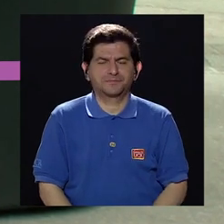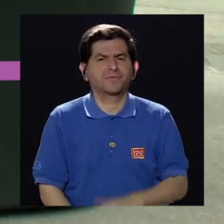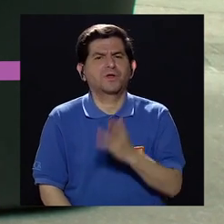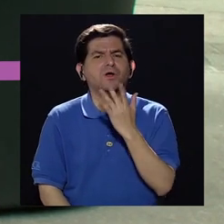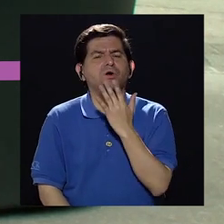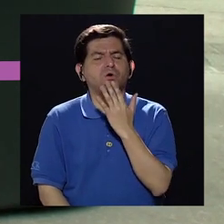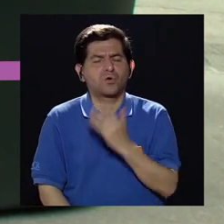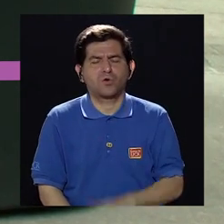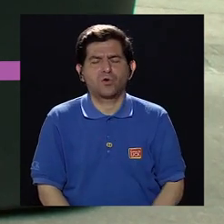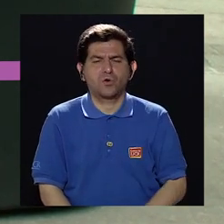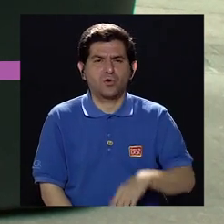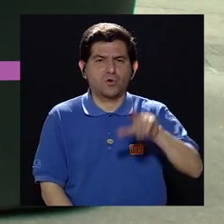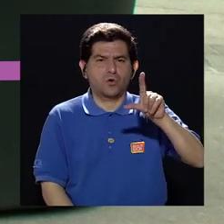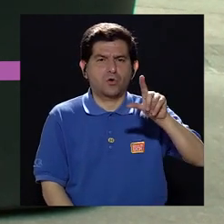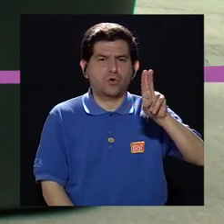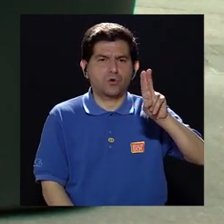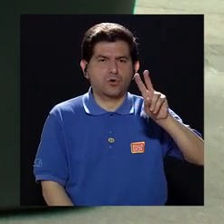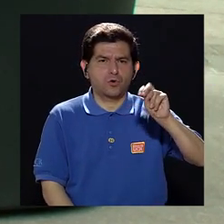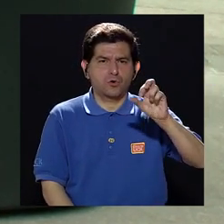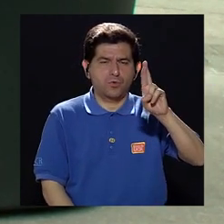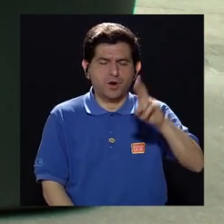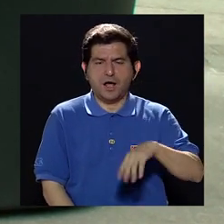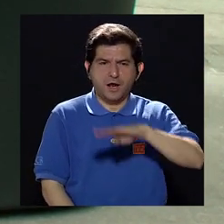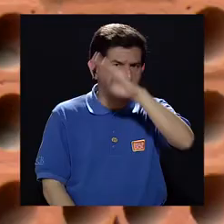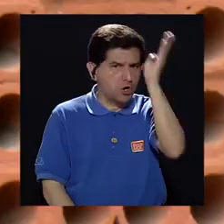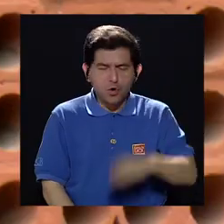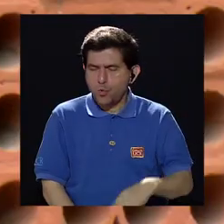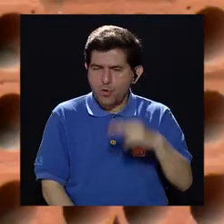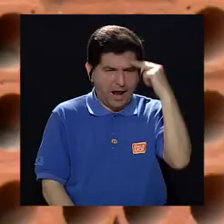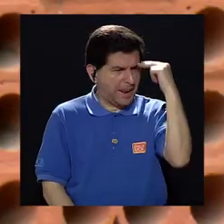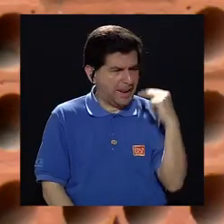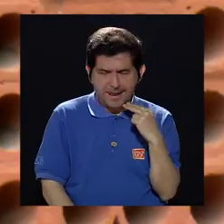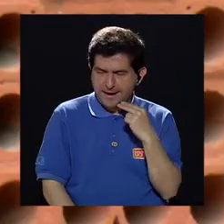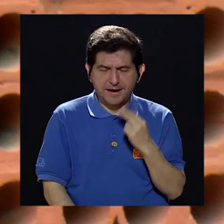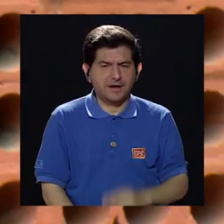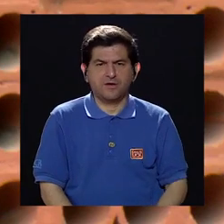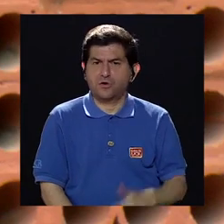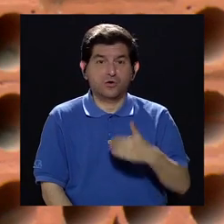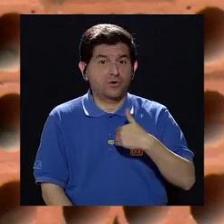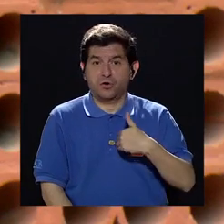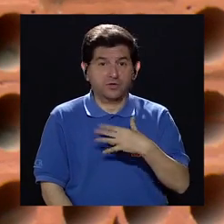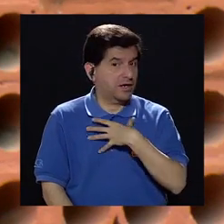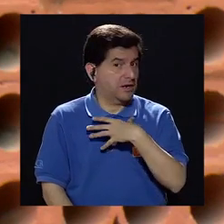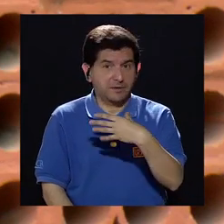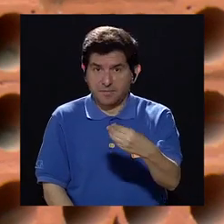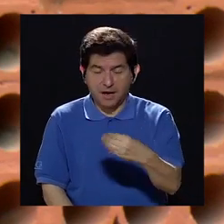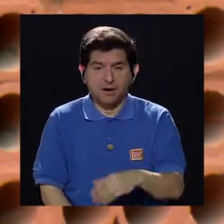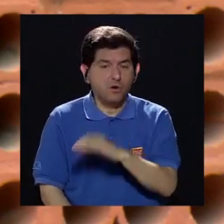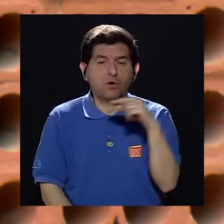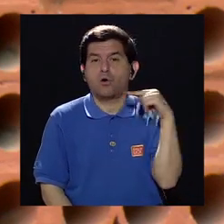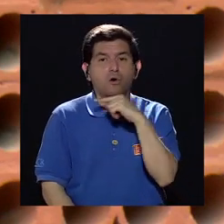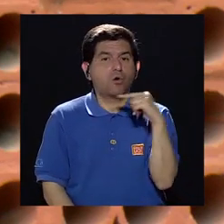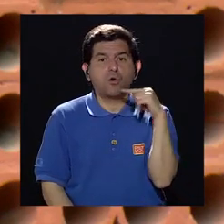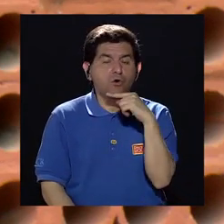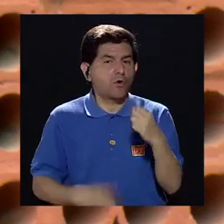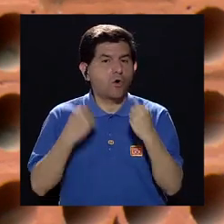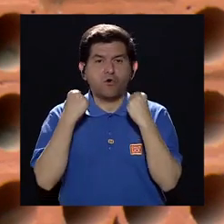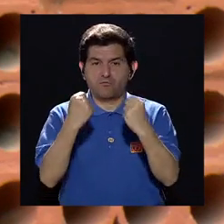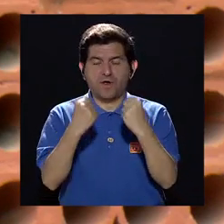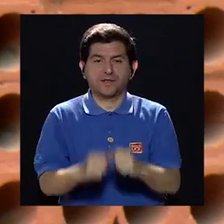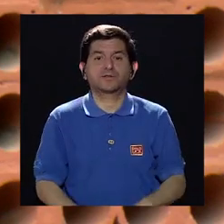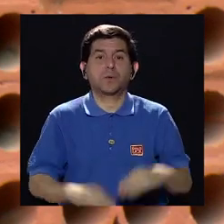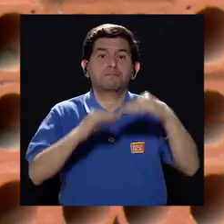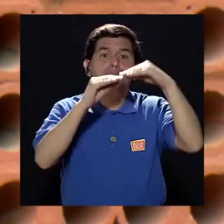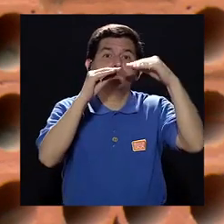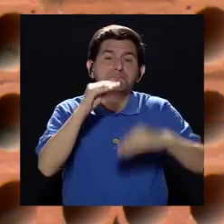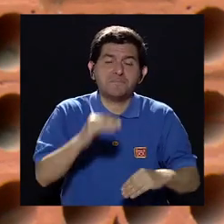El color de un lunar nunca debe ser negro betún, no debe tener blanco, no debe tener rojo intenso,